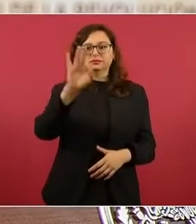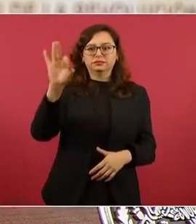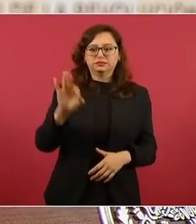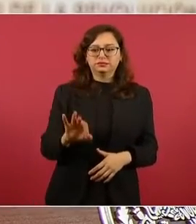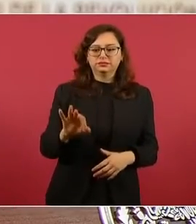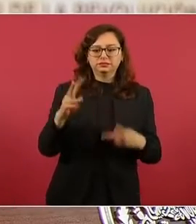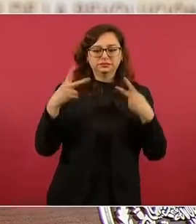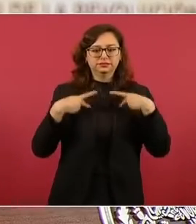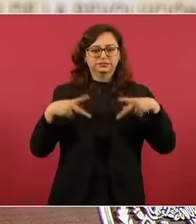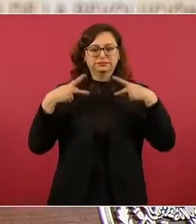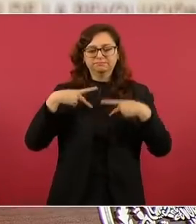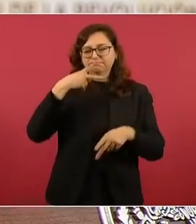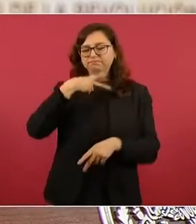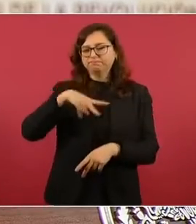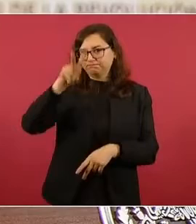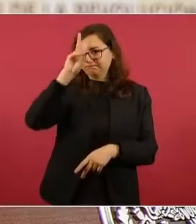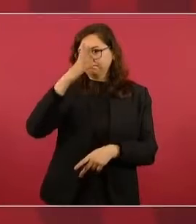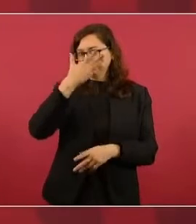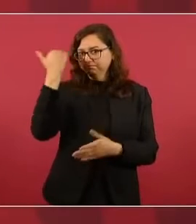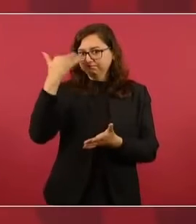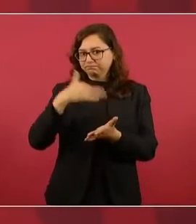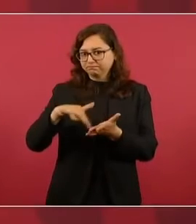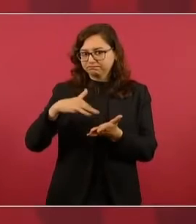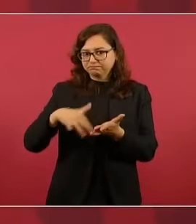analfabetismo.